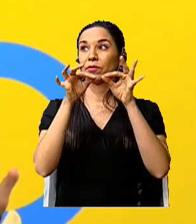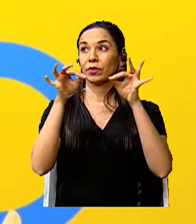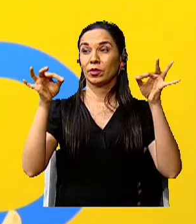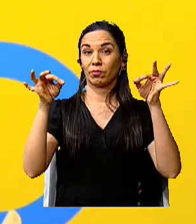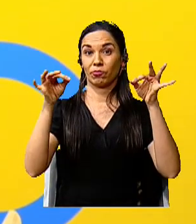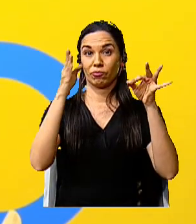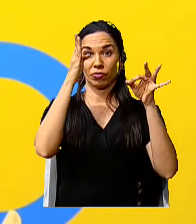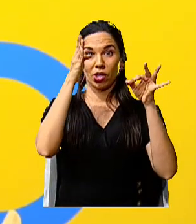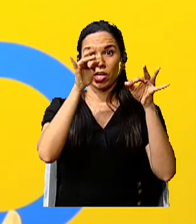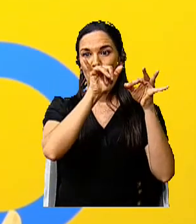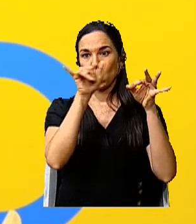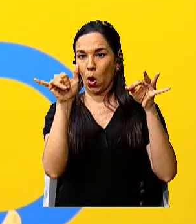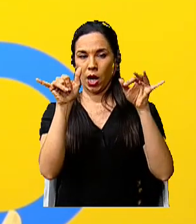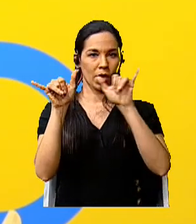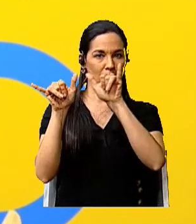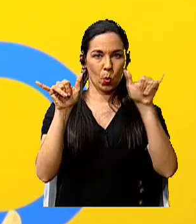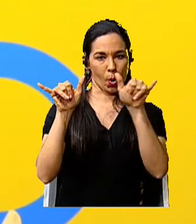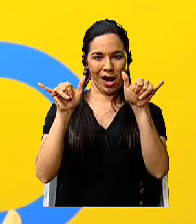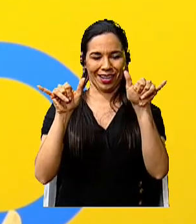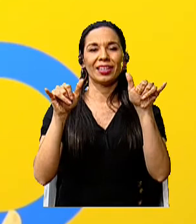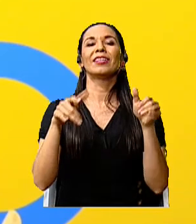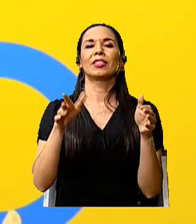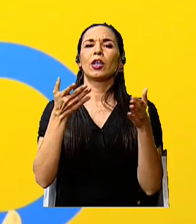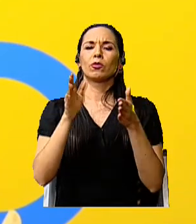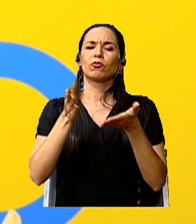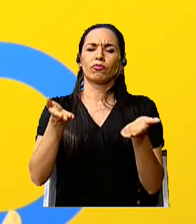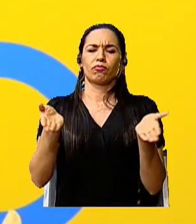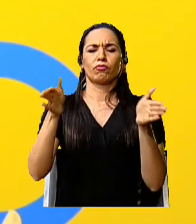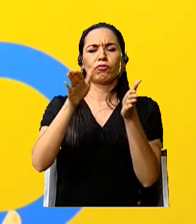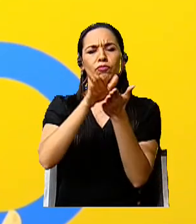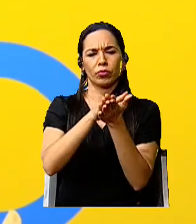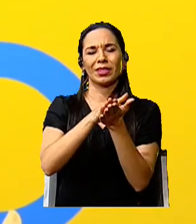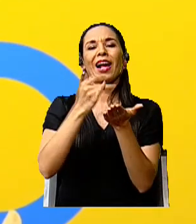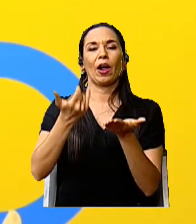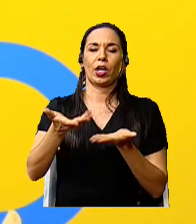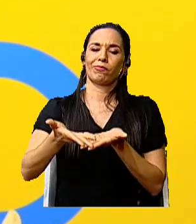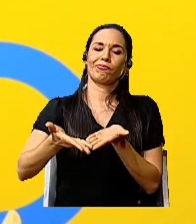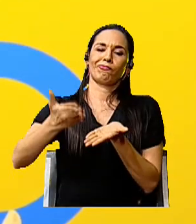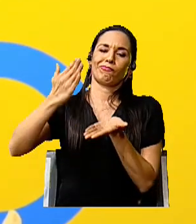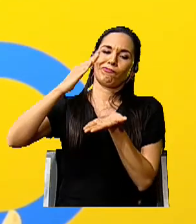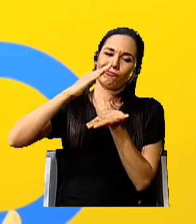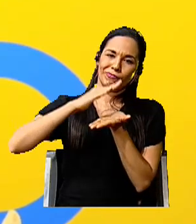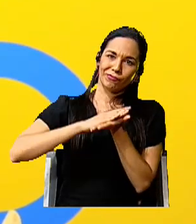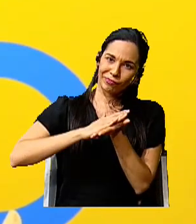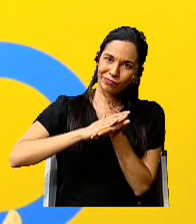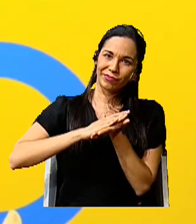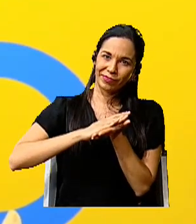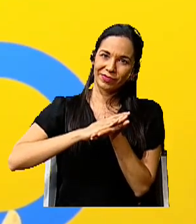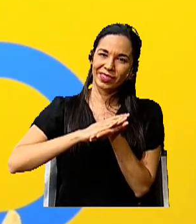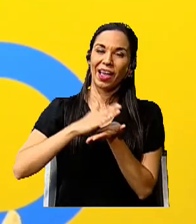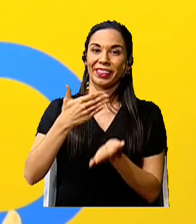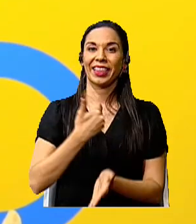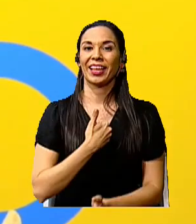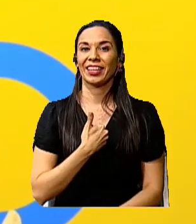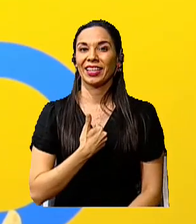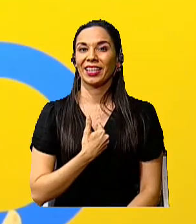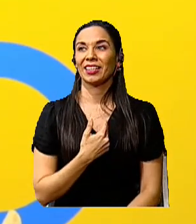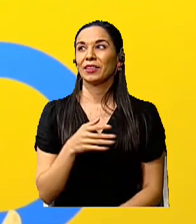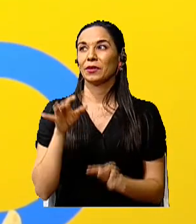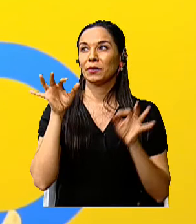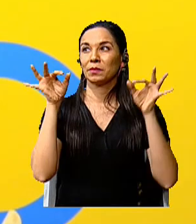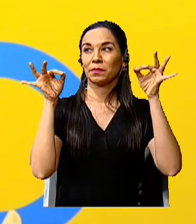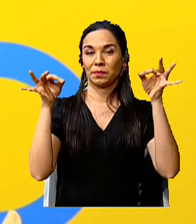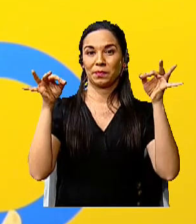y vamos a hacer otro doblez. De tal manera que vamos a tener estos ejes.